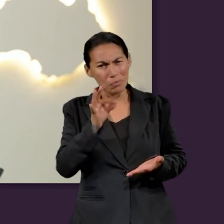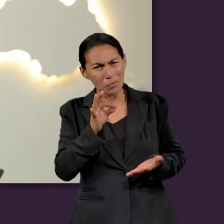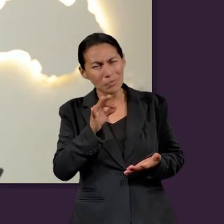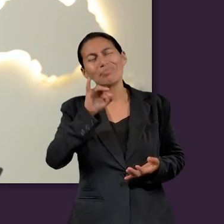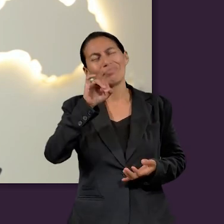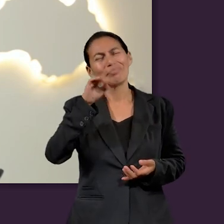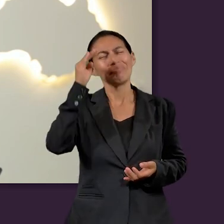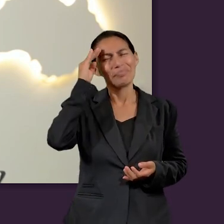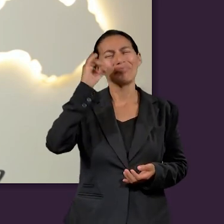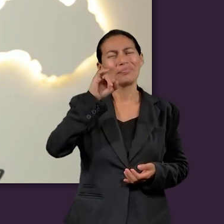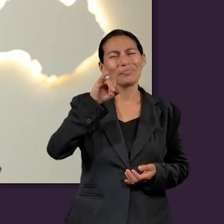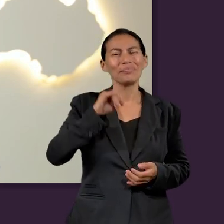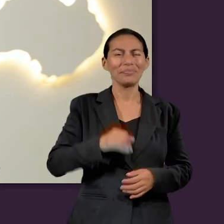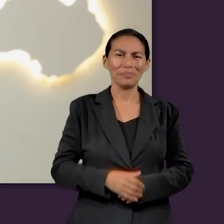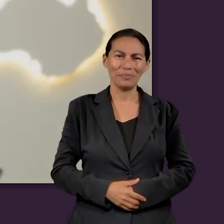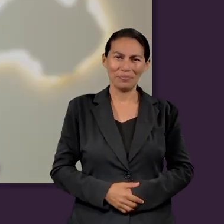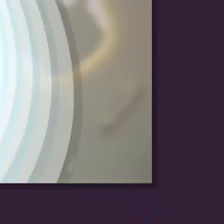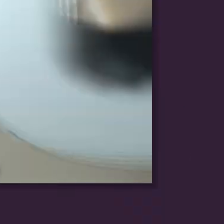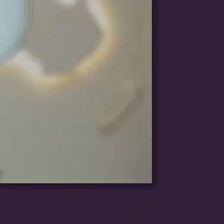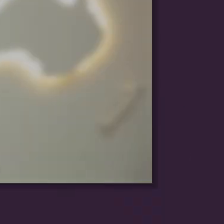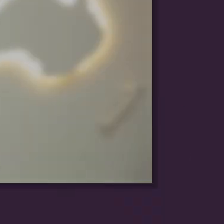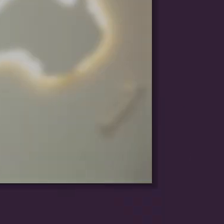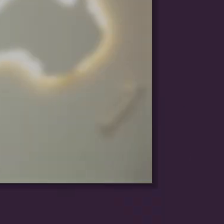semejantes? Yo creo que sí.